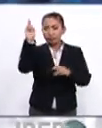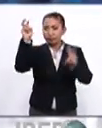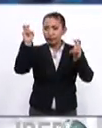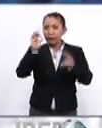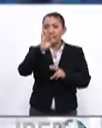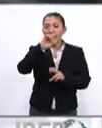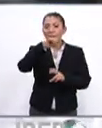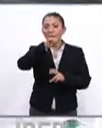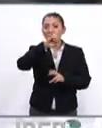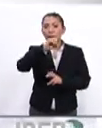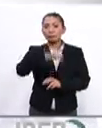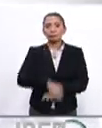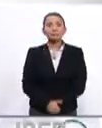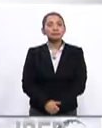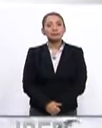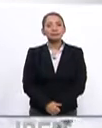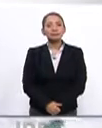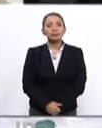conocido como FLAXO.